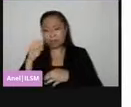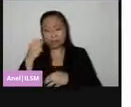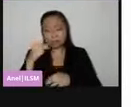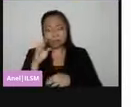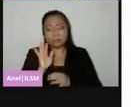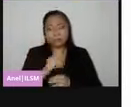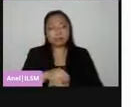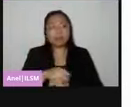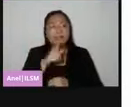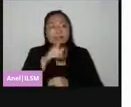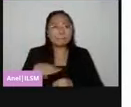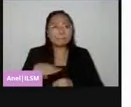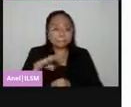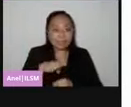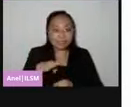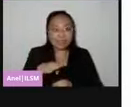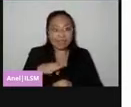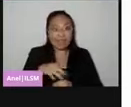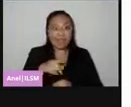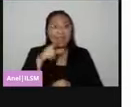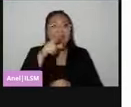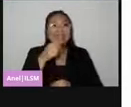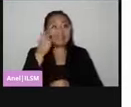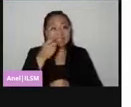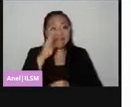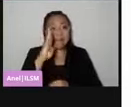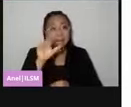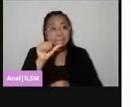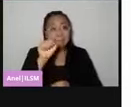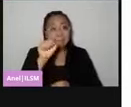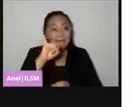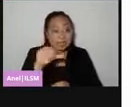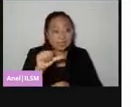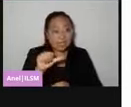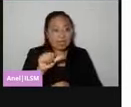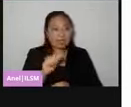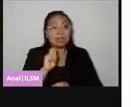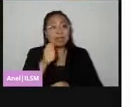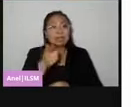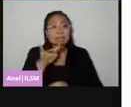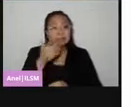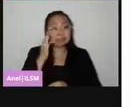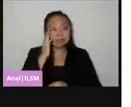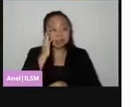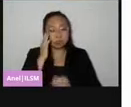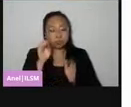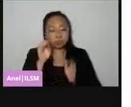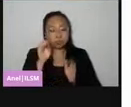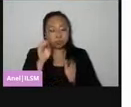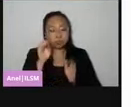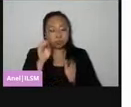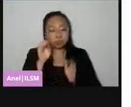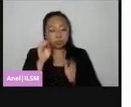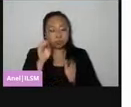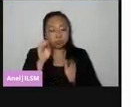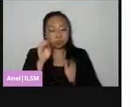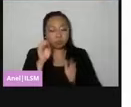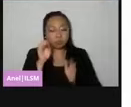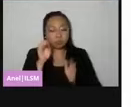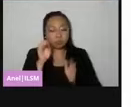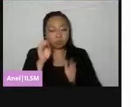dije básica. ¿Por qué a veces vamos a votar con, por ejemplo, con su mamá?